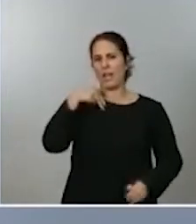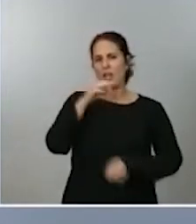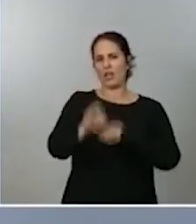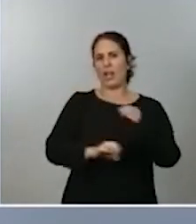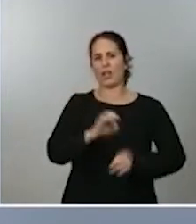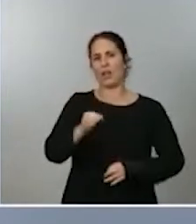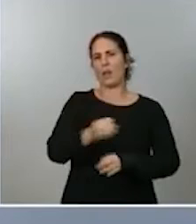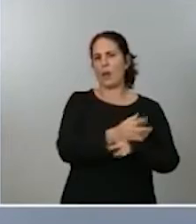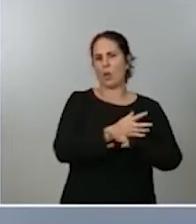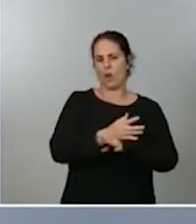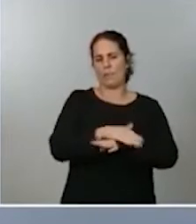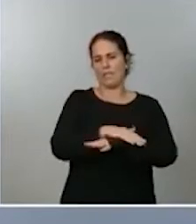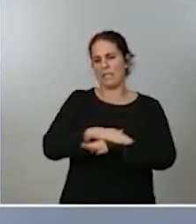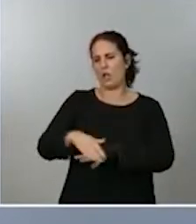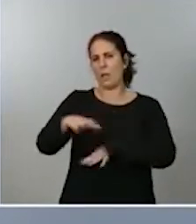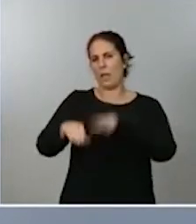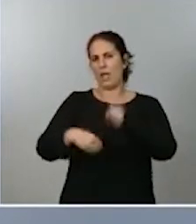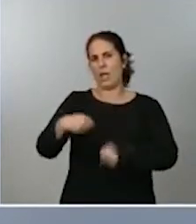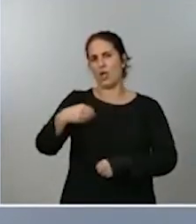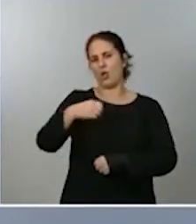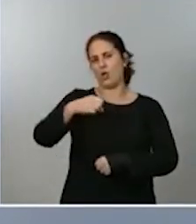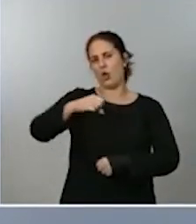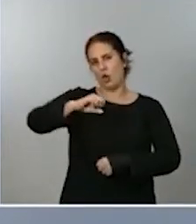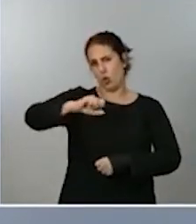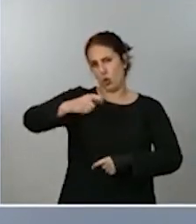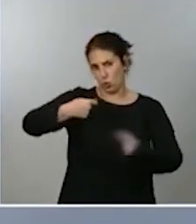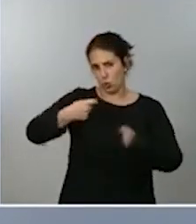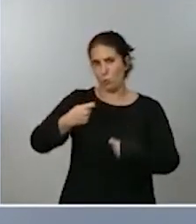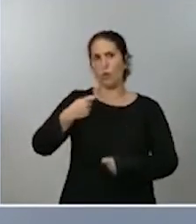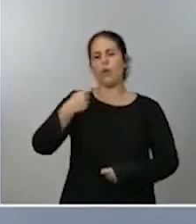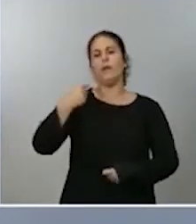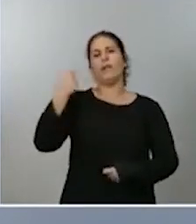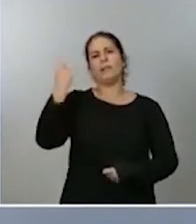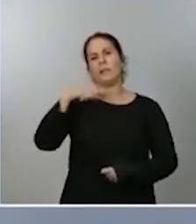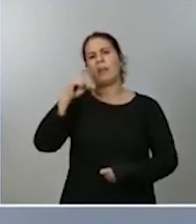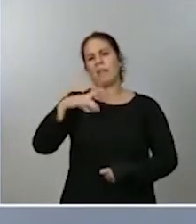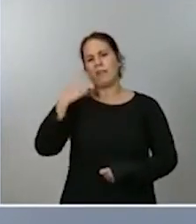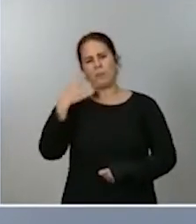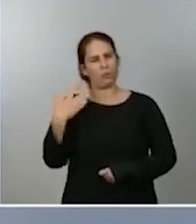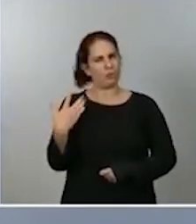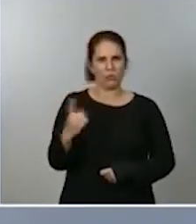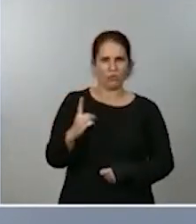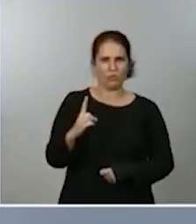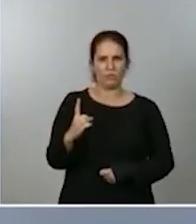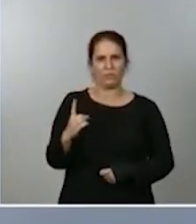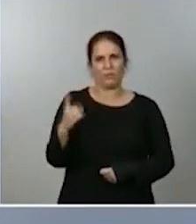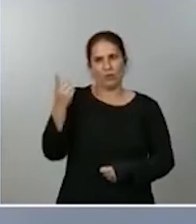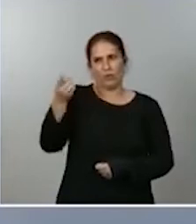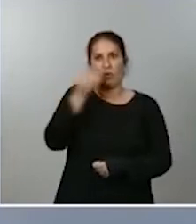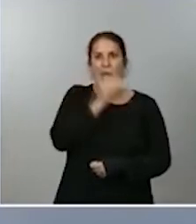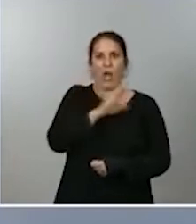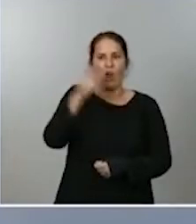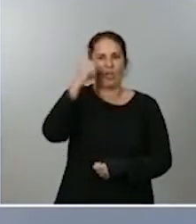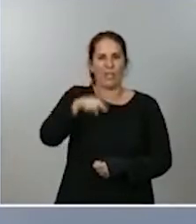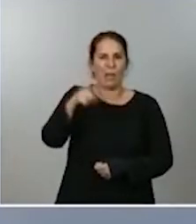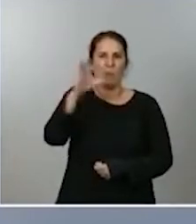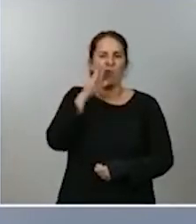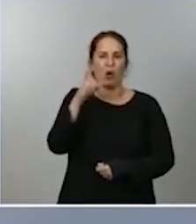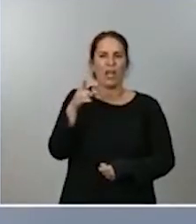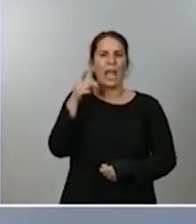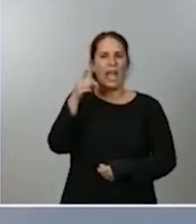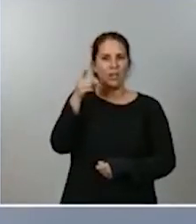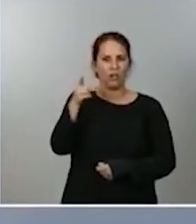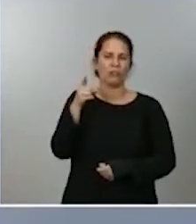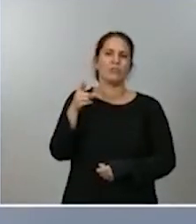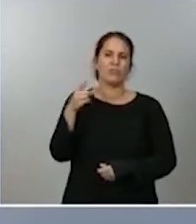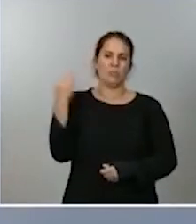naturalmente los operadores de juego saben perfectamente quiénes son famosos y quiénes son famosos son los que mejor lo saben porque evidentemente ellos son los que